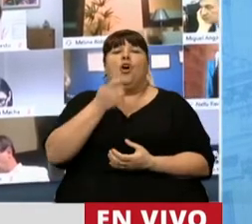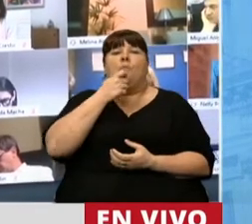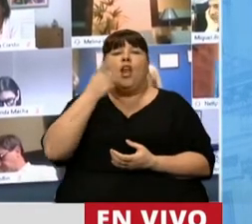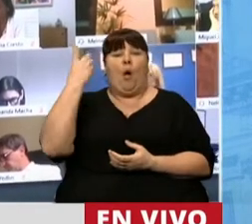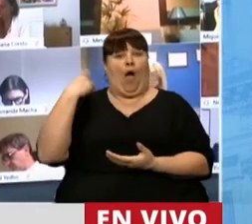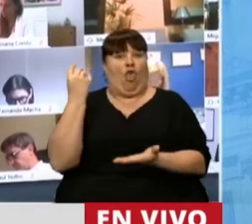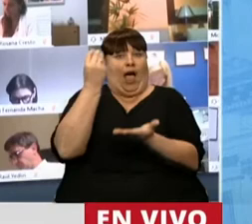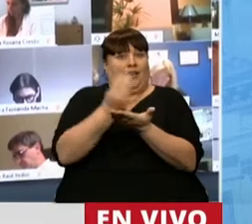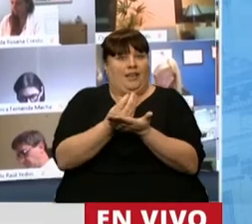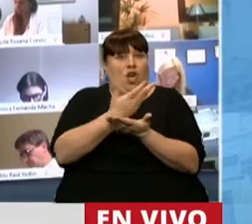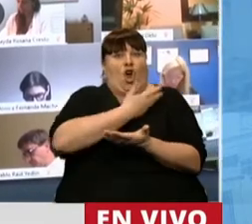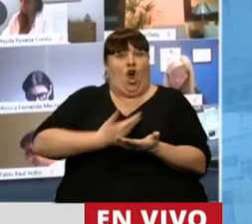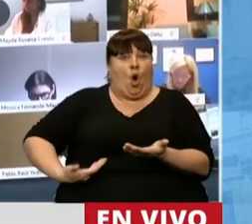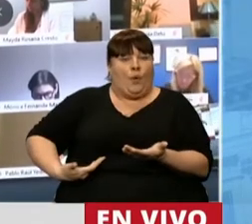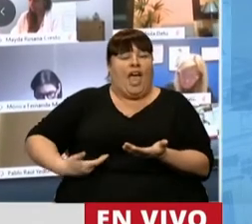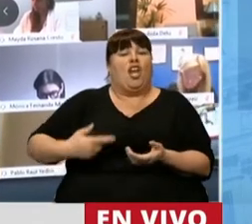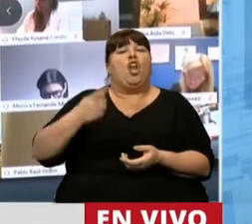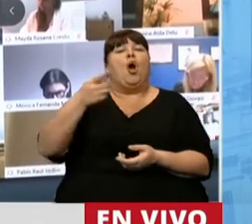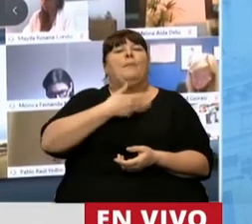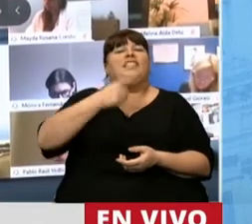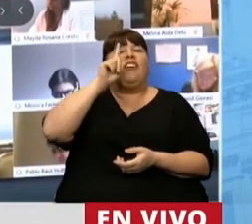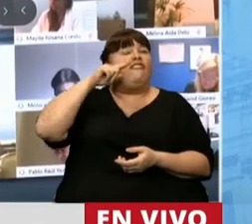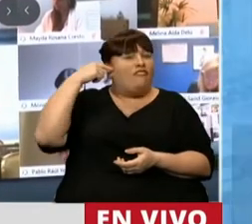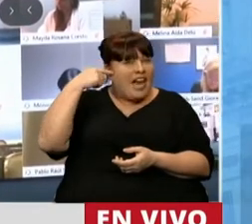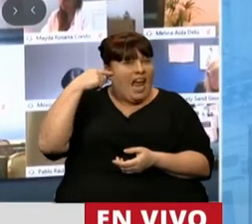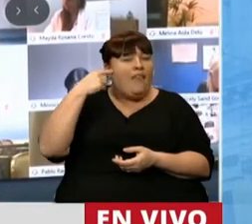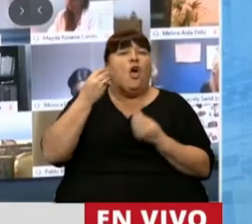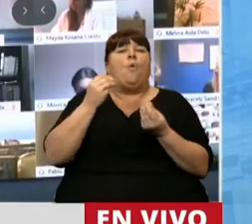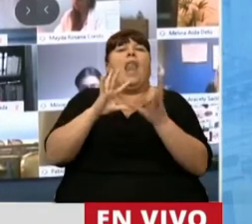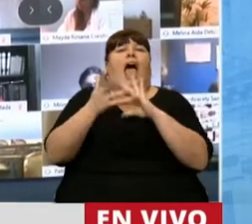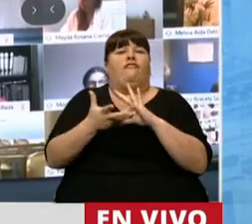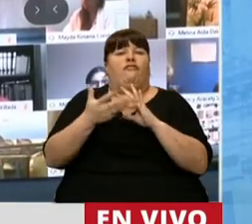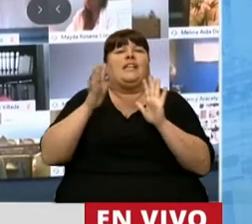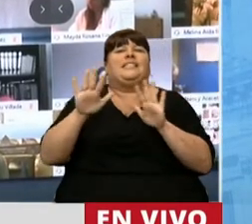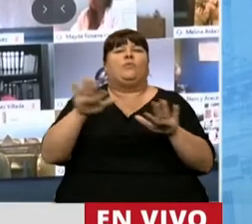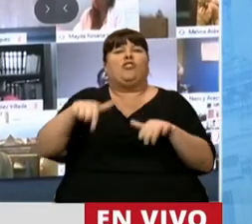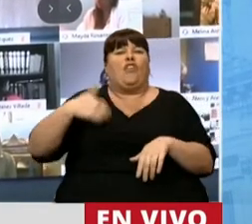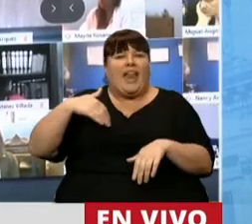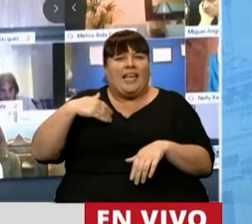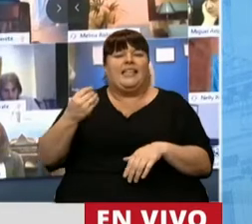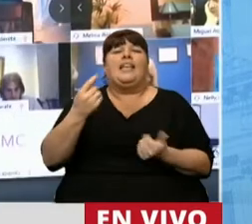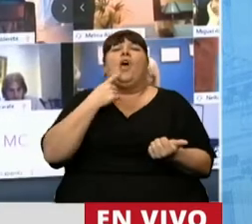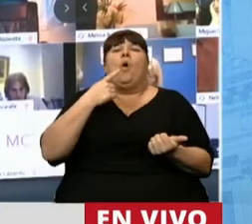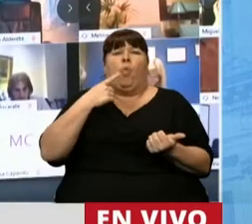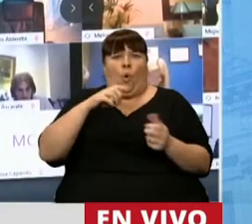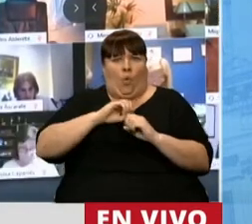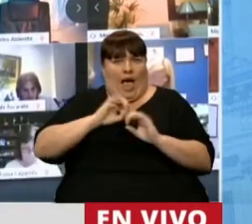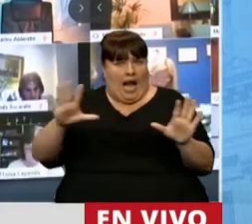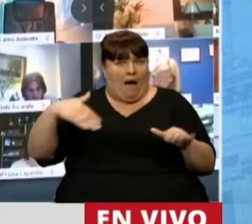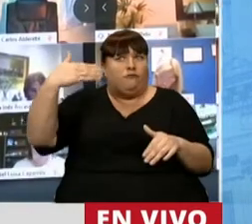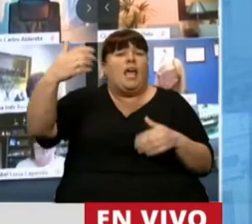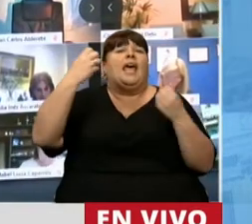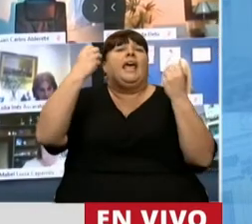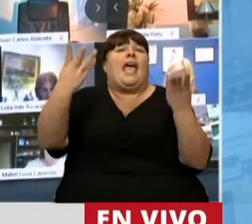asumió el gobierno el presidente Fernández cuáles eran las condiciones del país y qué incertidumbre tremenda teníamos